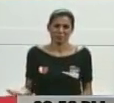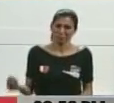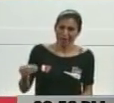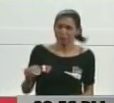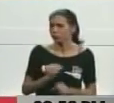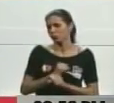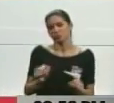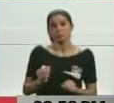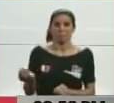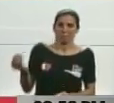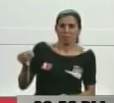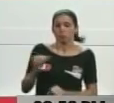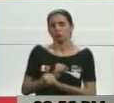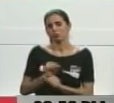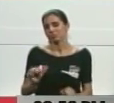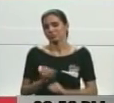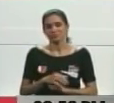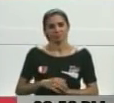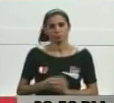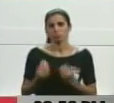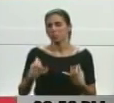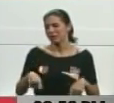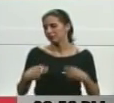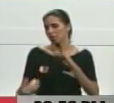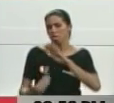¿Qué más? La línea justa es...